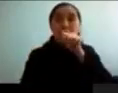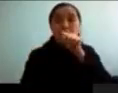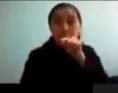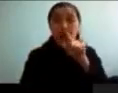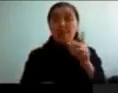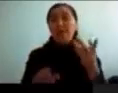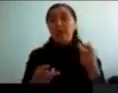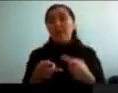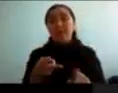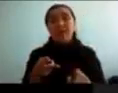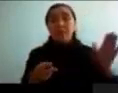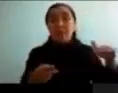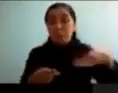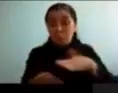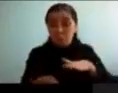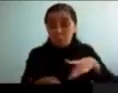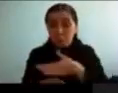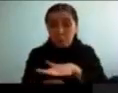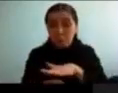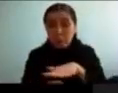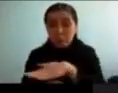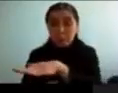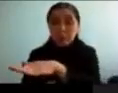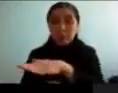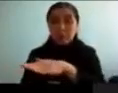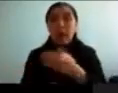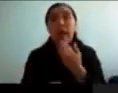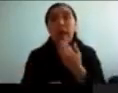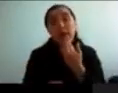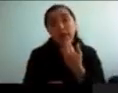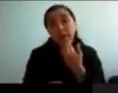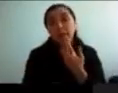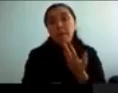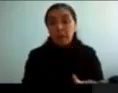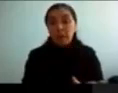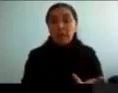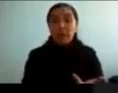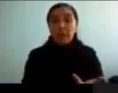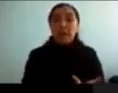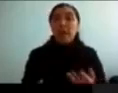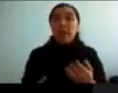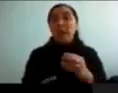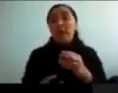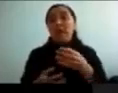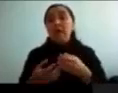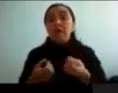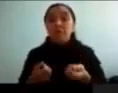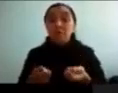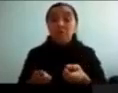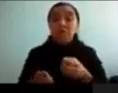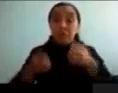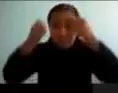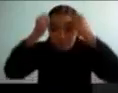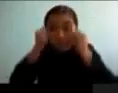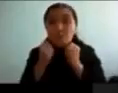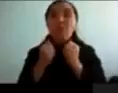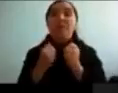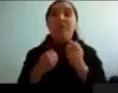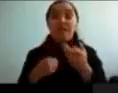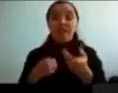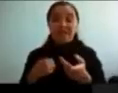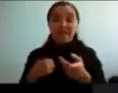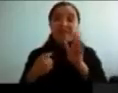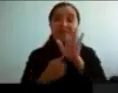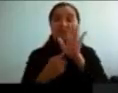en algunos reptiles. Por supuesto, que se ha estudiado muchísimo, en todos los mamíferos. Y esto es un árbol filogenético, de los mamíferos placentados.